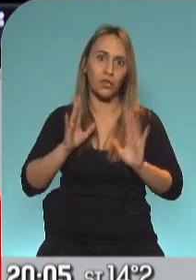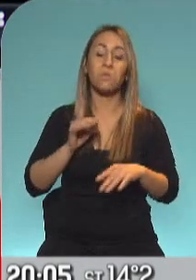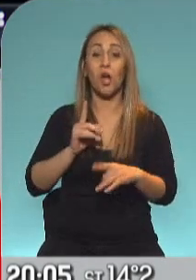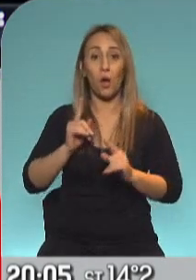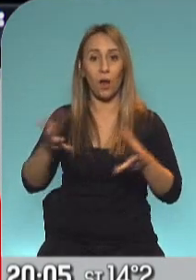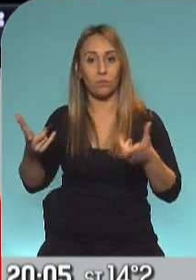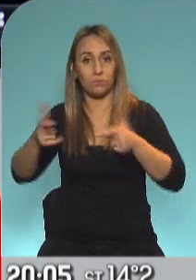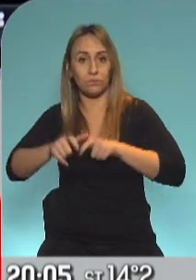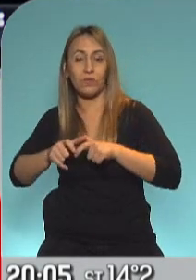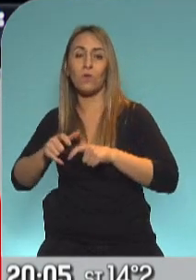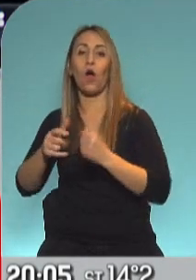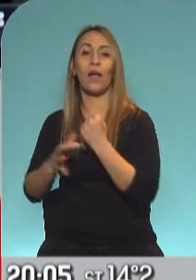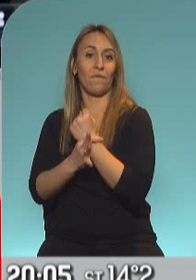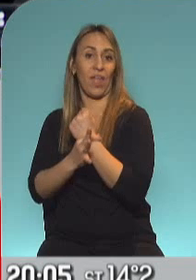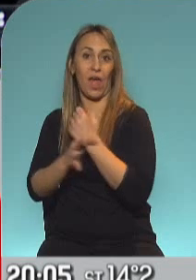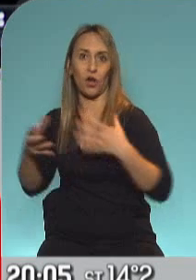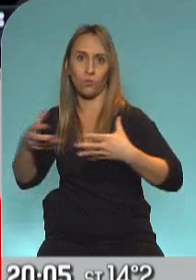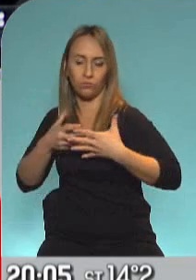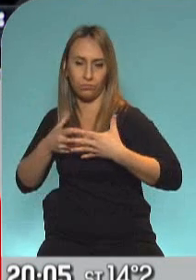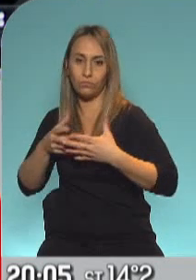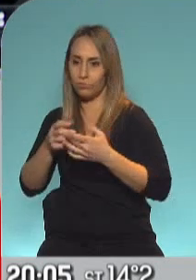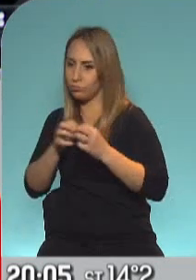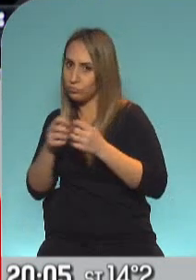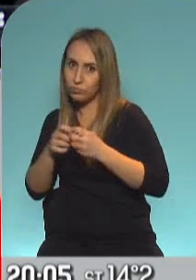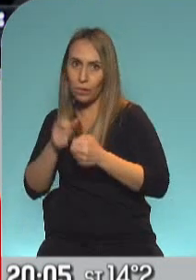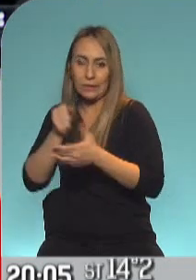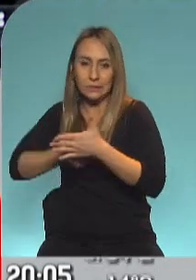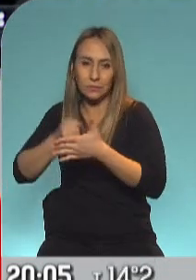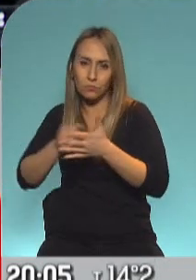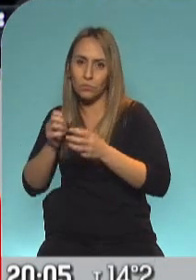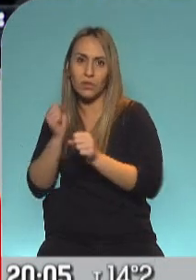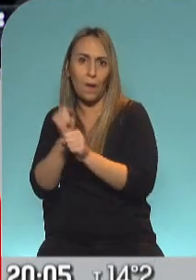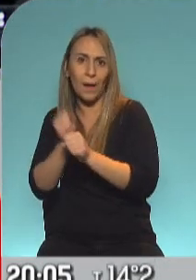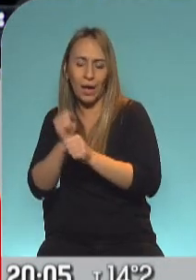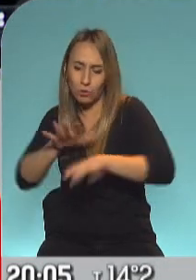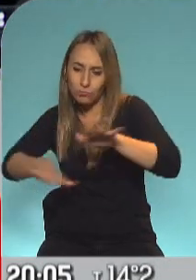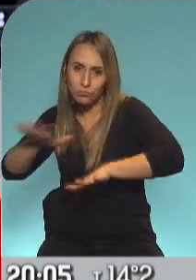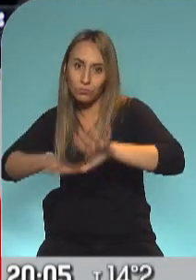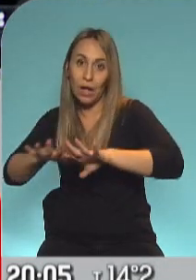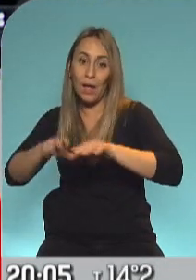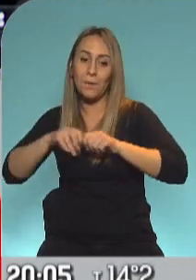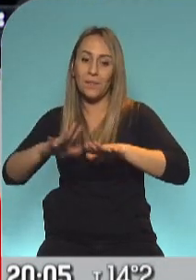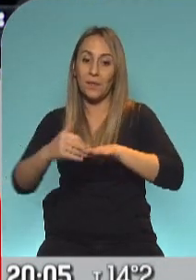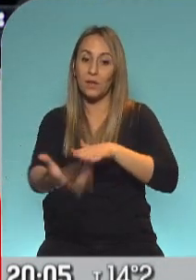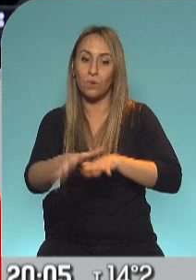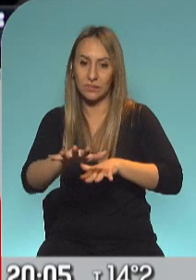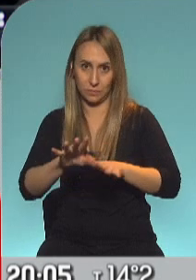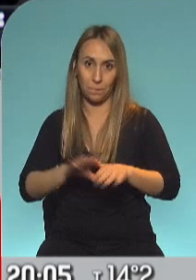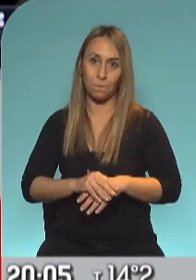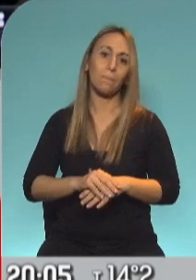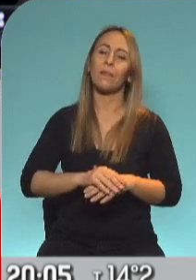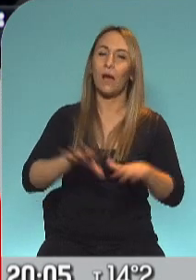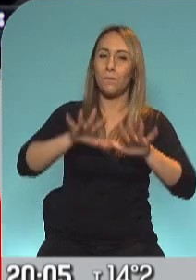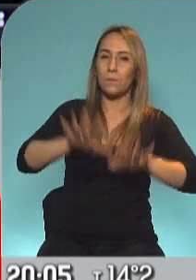gabinete que conduce Santiago Cafiero. Están trabajando en este plan post-pandemia. Y se prepara un acto, un acto que todavía no tiene fecha, pero la idea